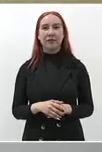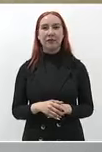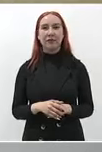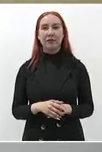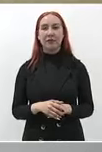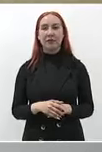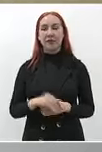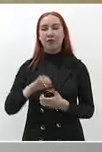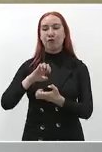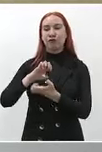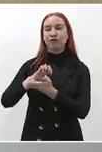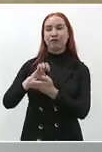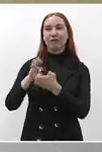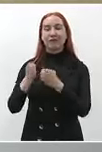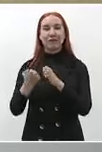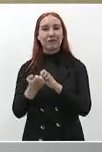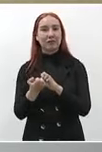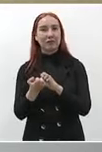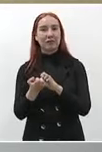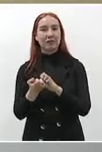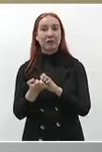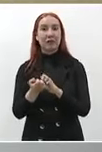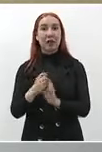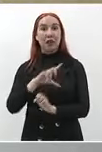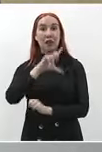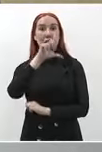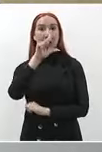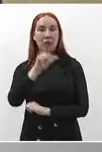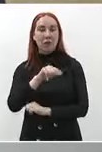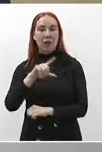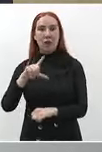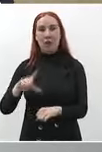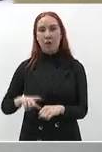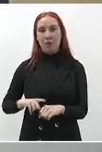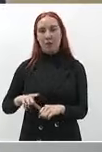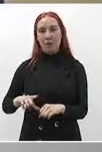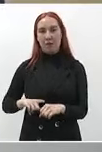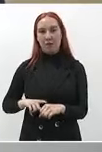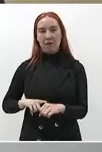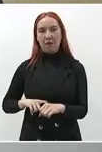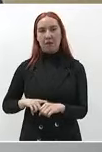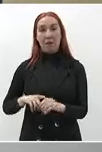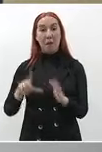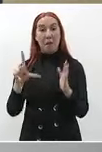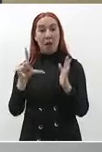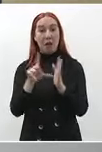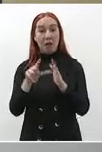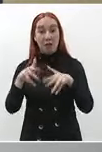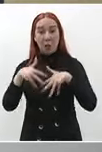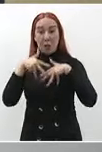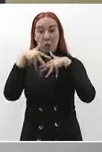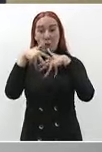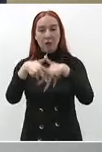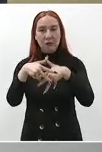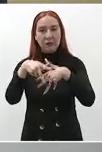preparados los del gobierno y los reprimen y los detienen